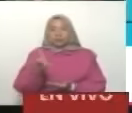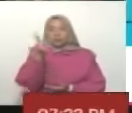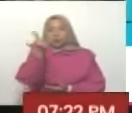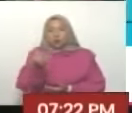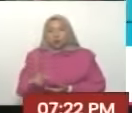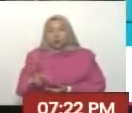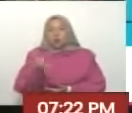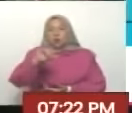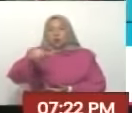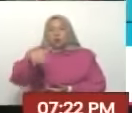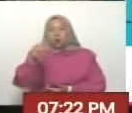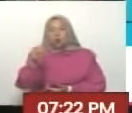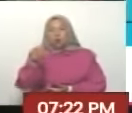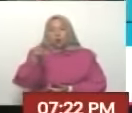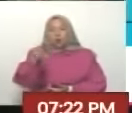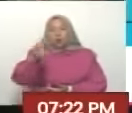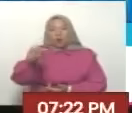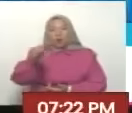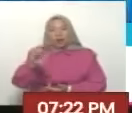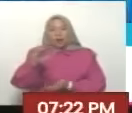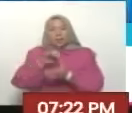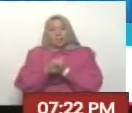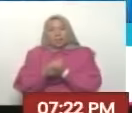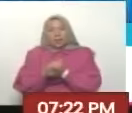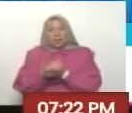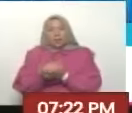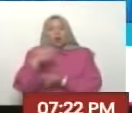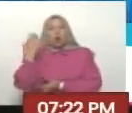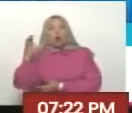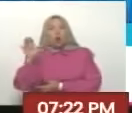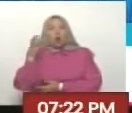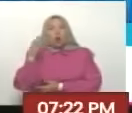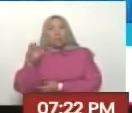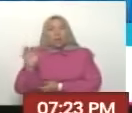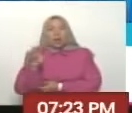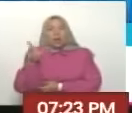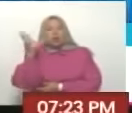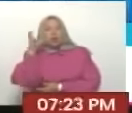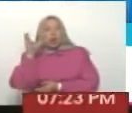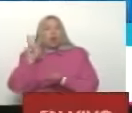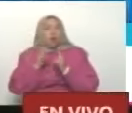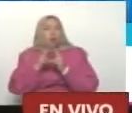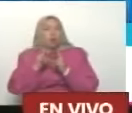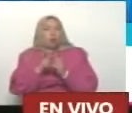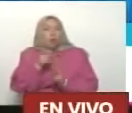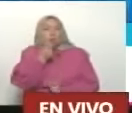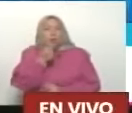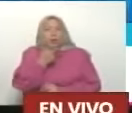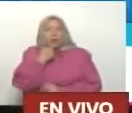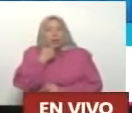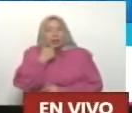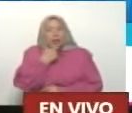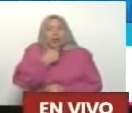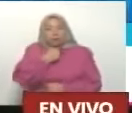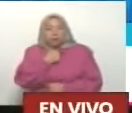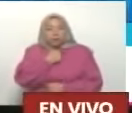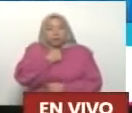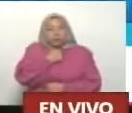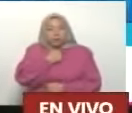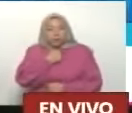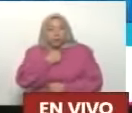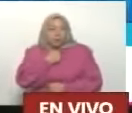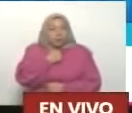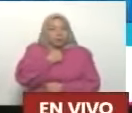Celedón ¿ustedes conocen a Jorge Celedón? bonito una raspacanilla Génesis